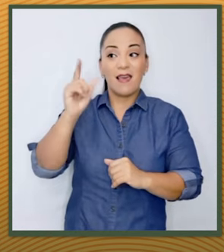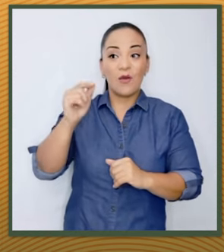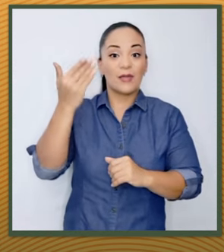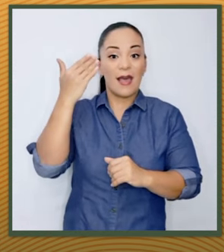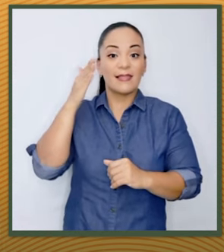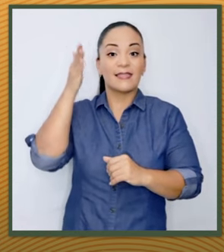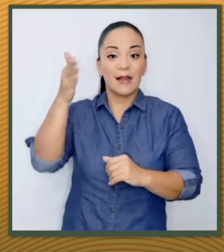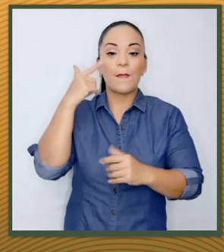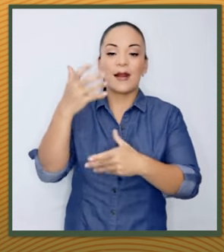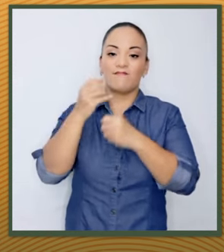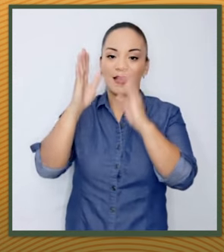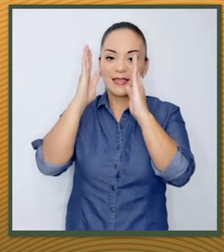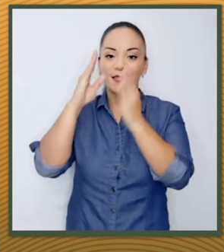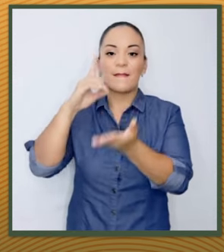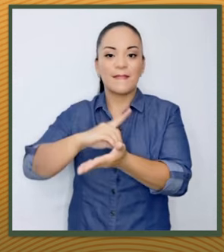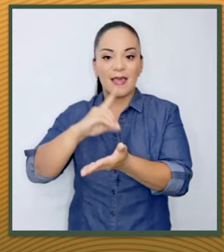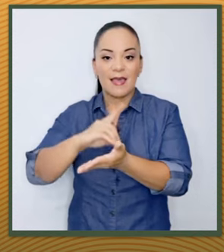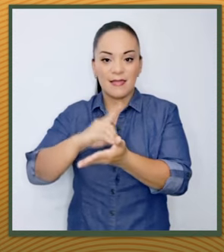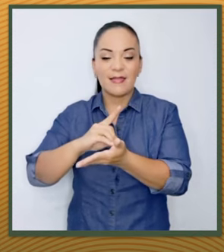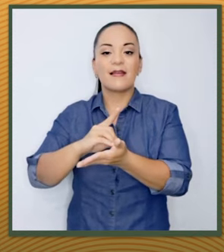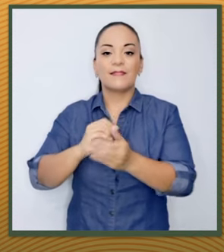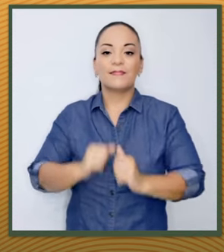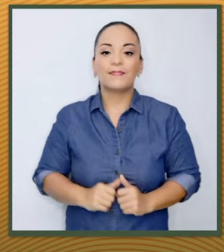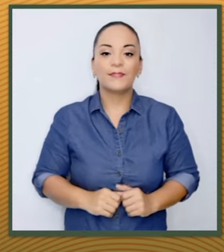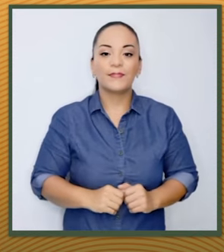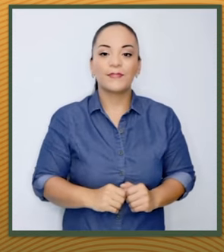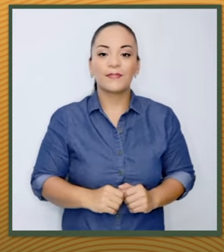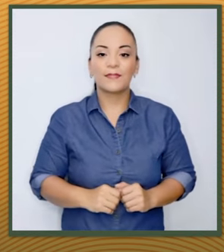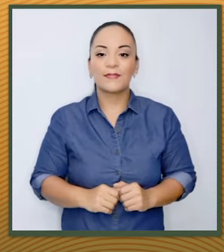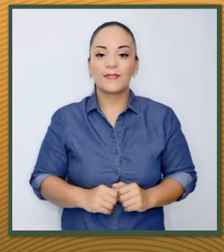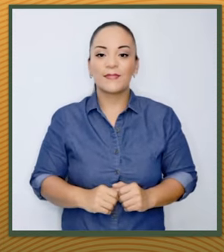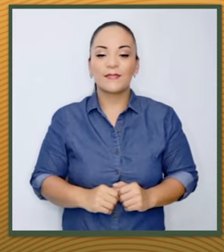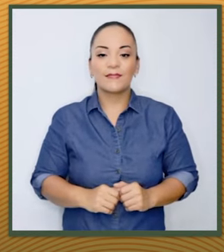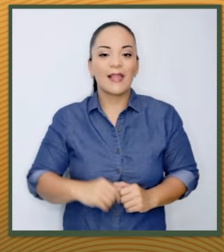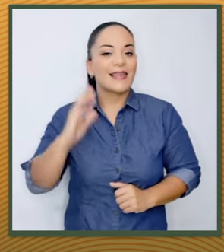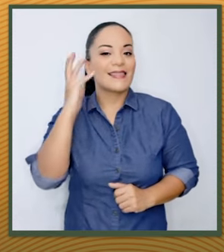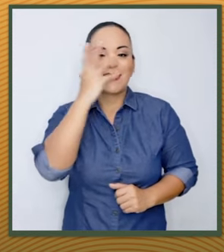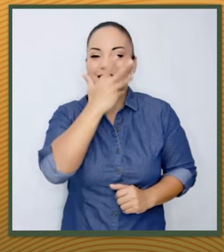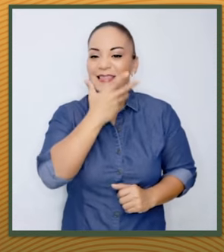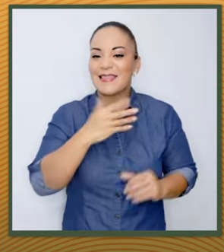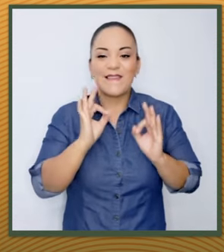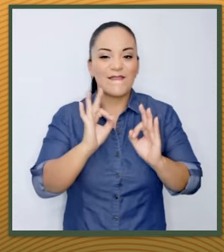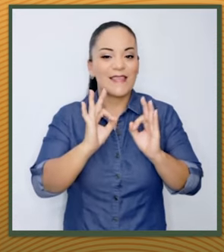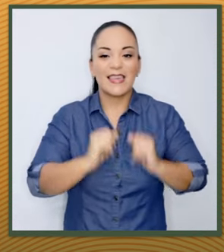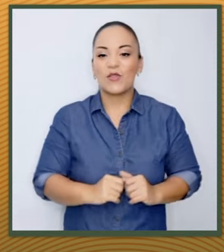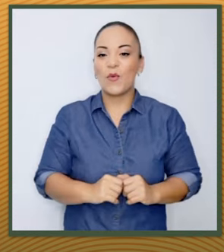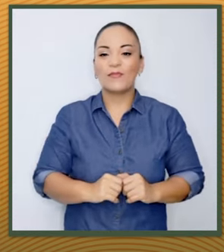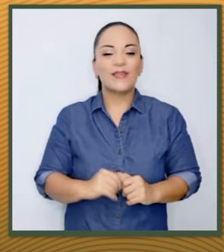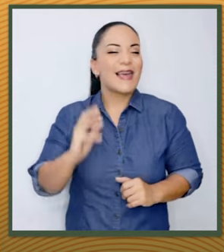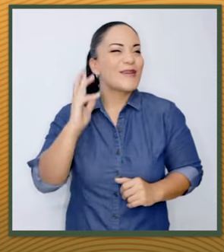atención médica primaria. Centro divinamente precioso,